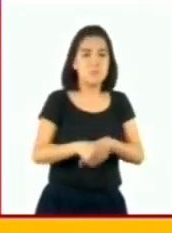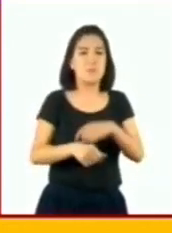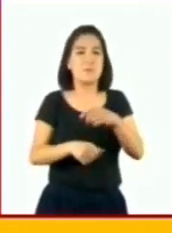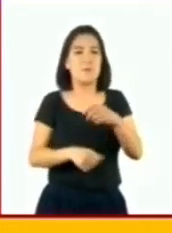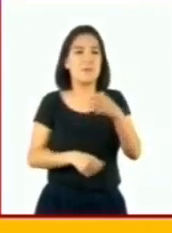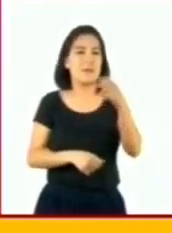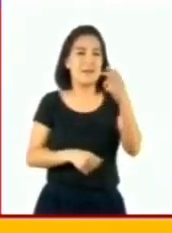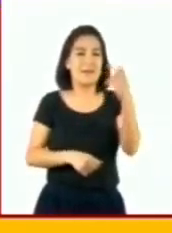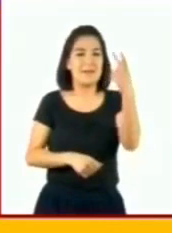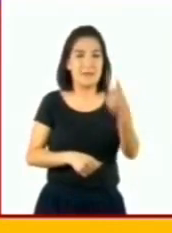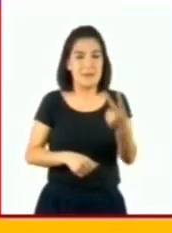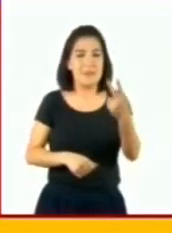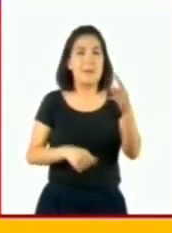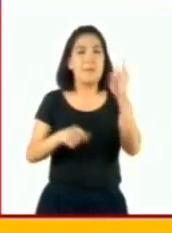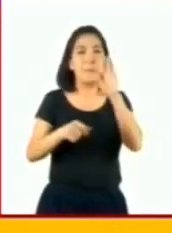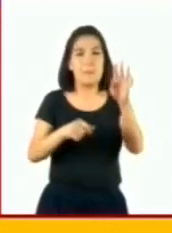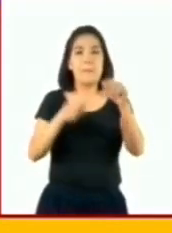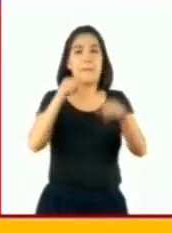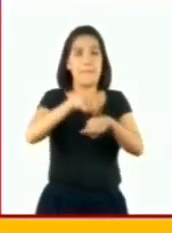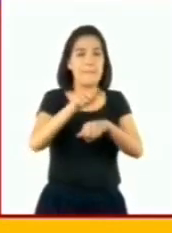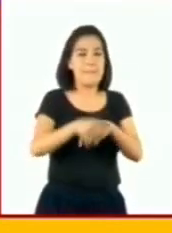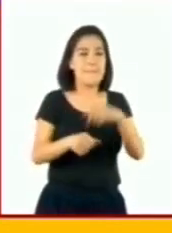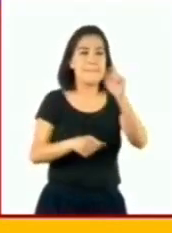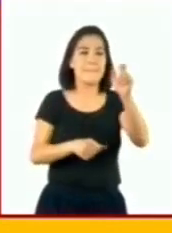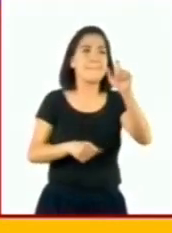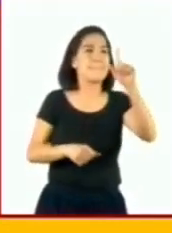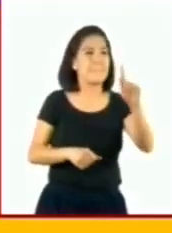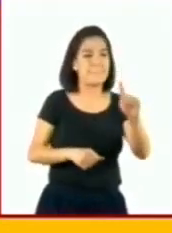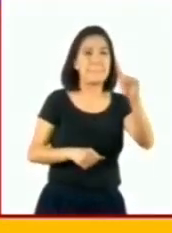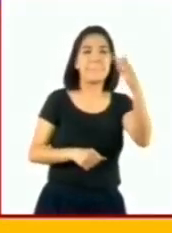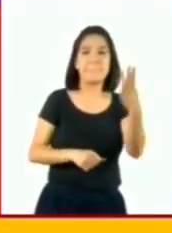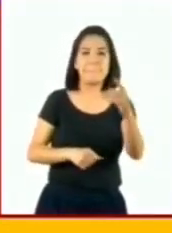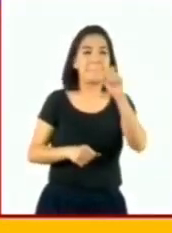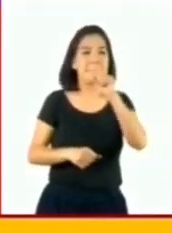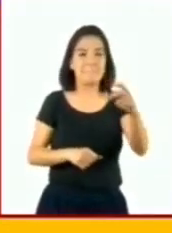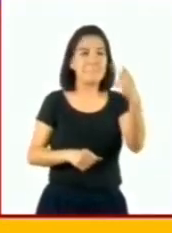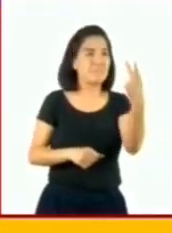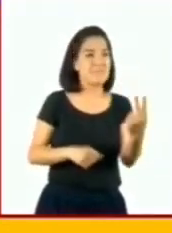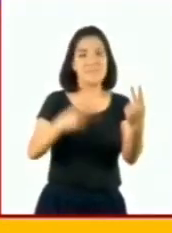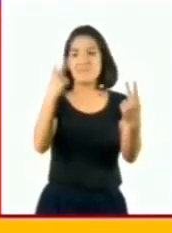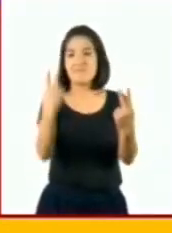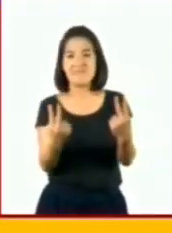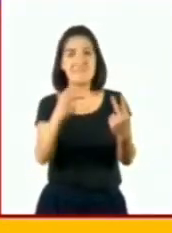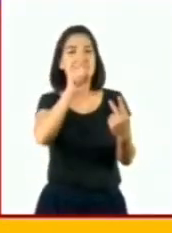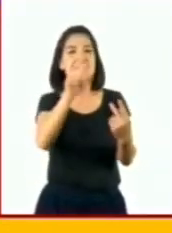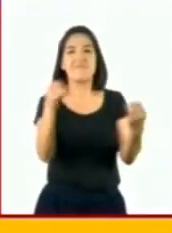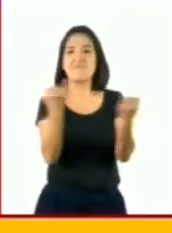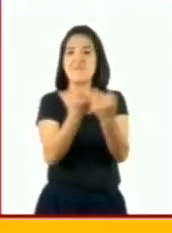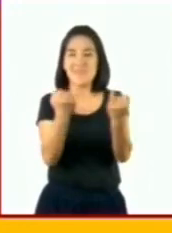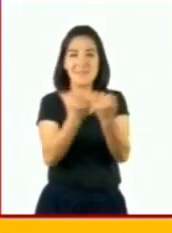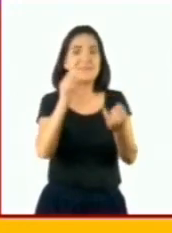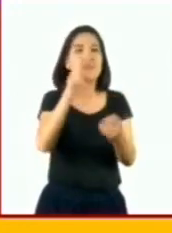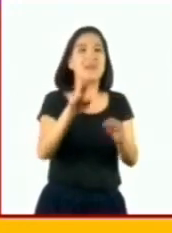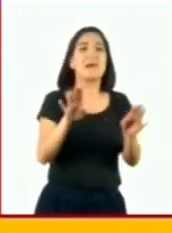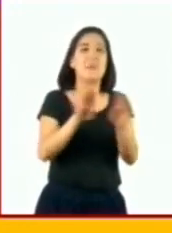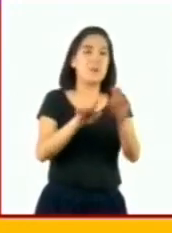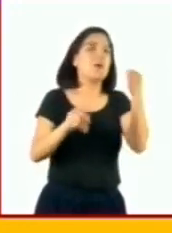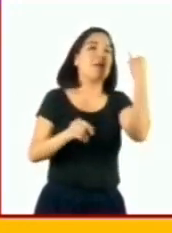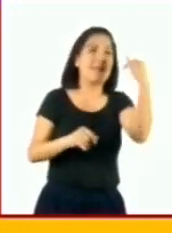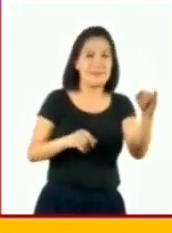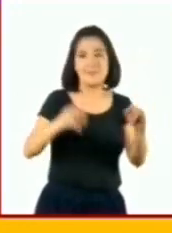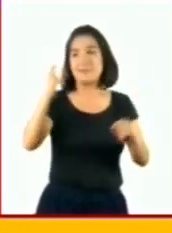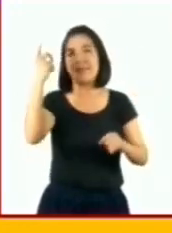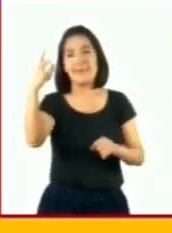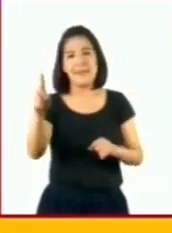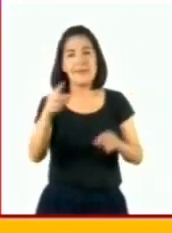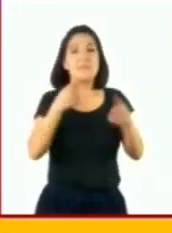números en la parte entera y decimal es la misma, por lo que únicamente comenzaremos a comparar de izquierda a derecha,